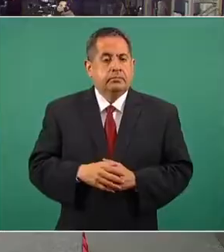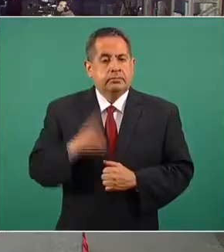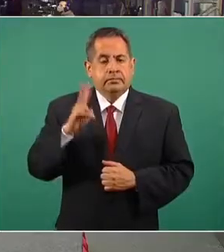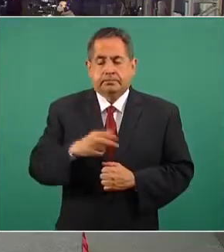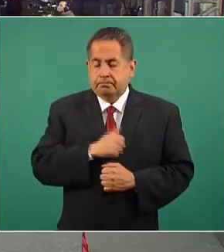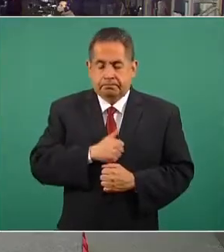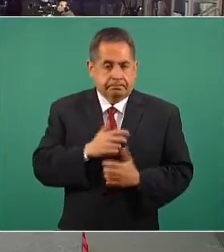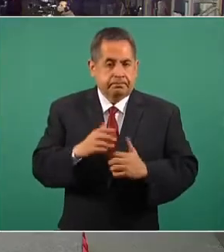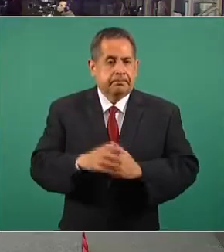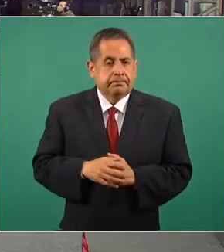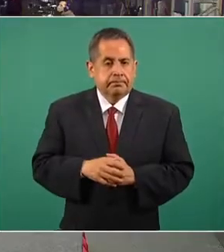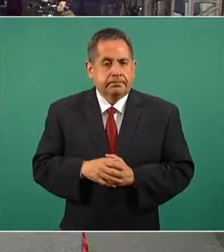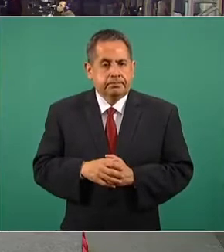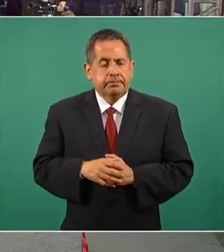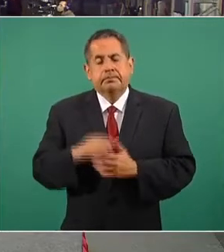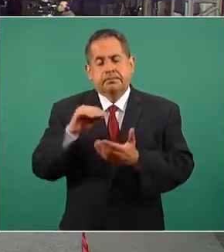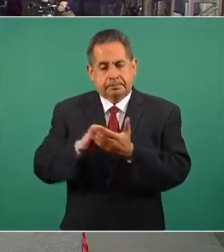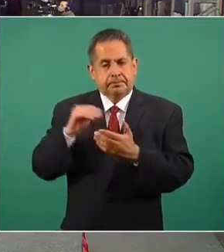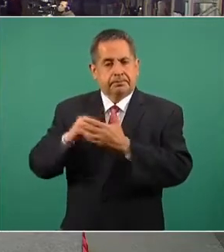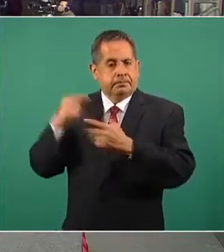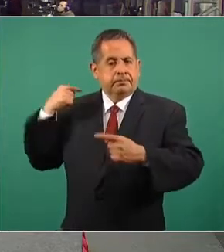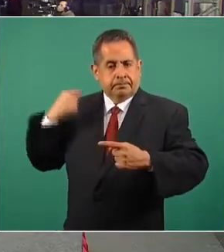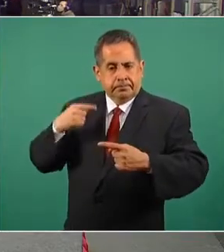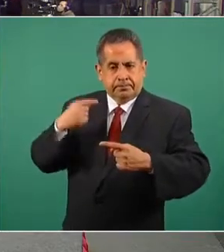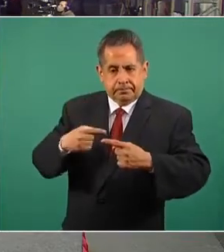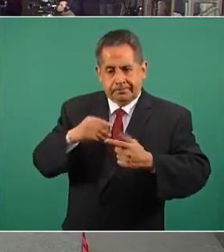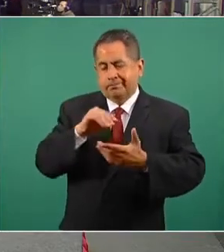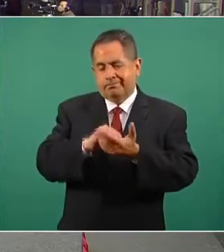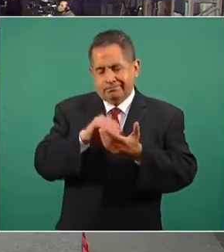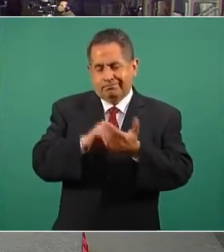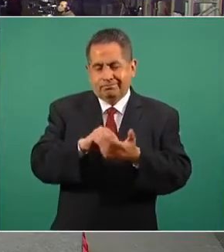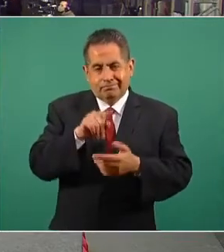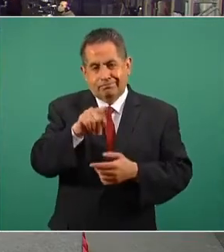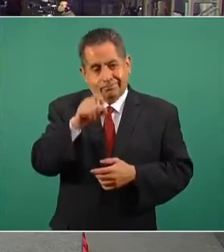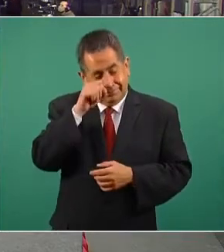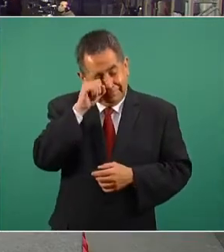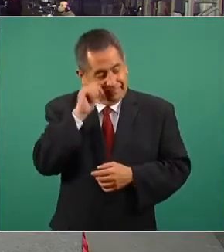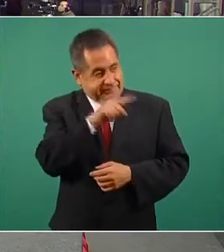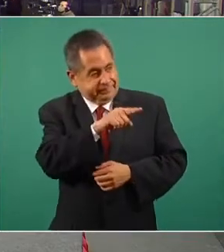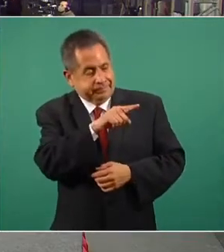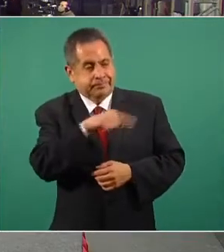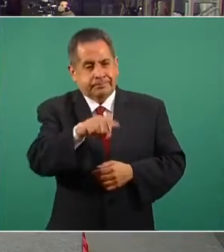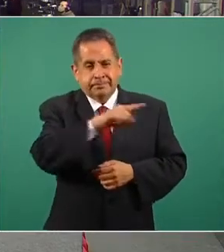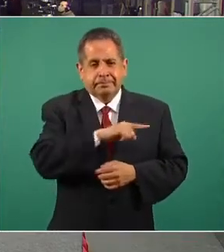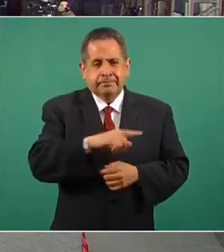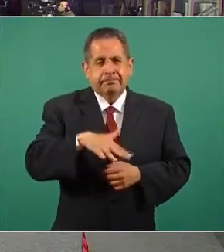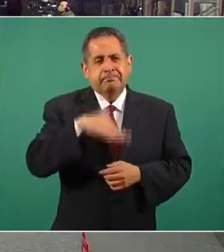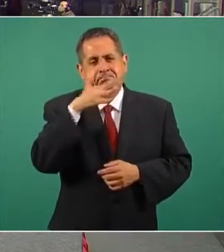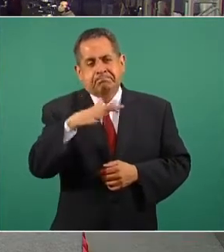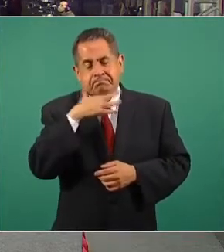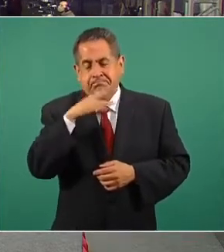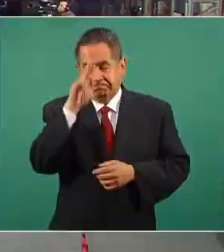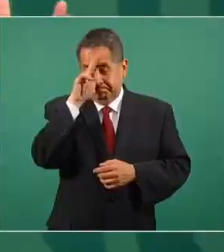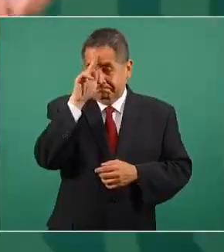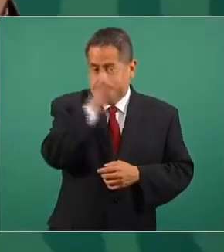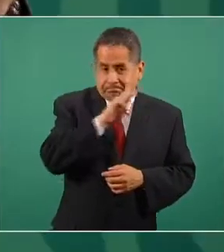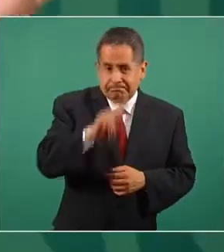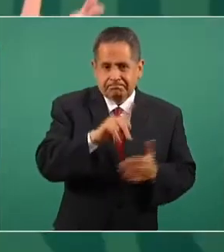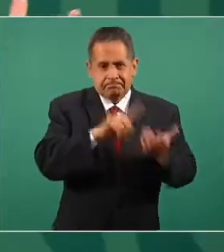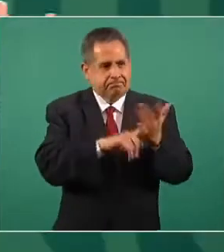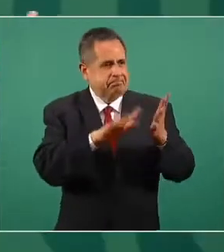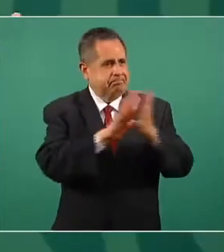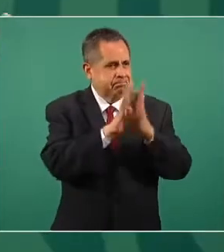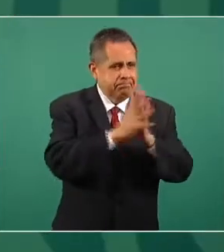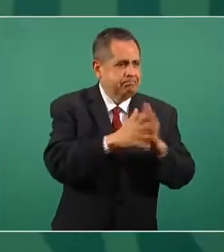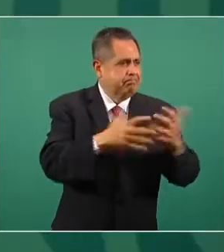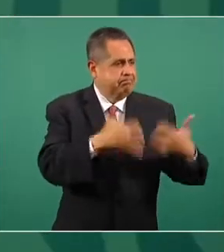Desafortunadamente, aún a estas fechas nos encontramos todavía con este tipo de casos, de grandes fraudes, de colusión entre